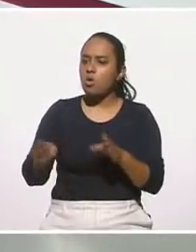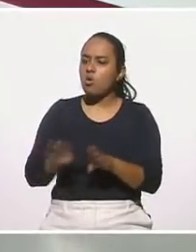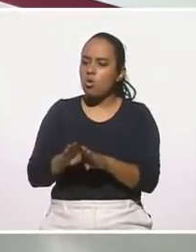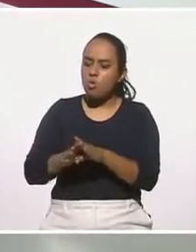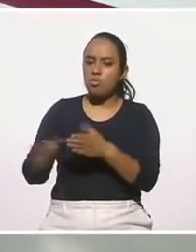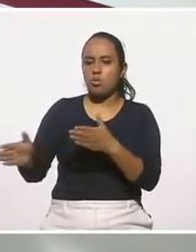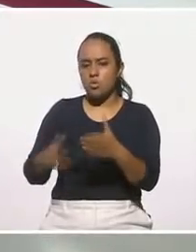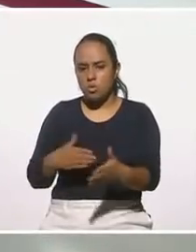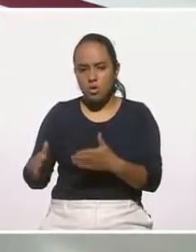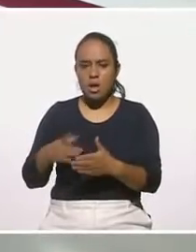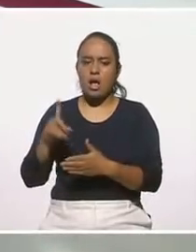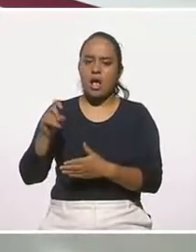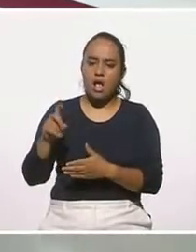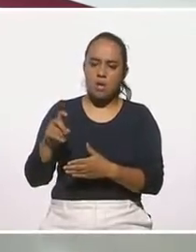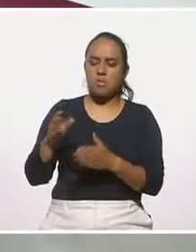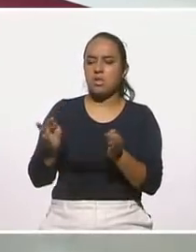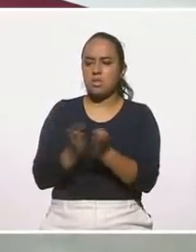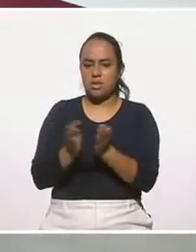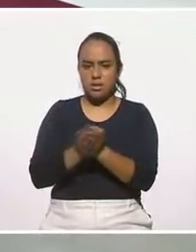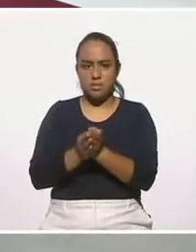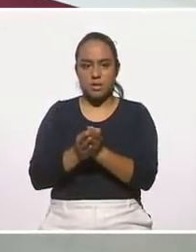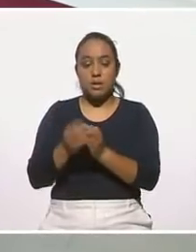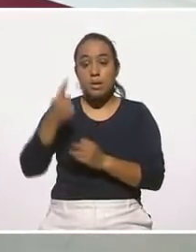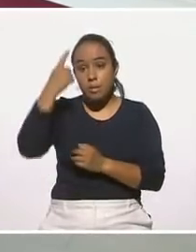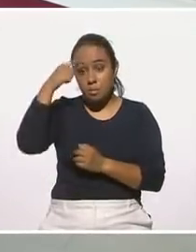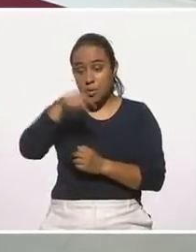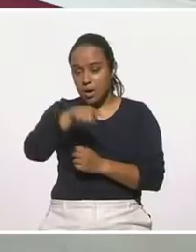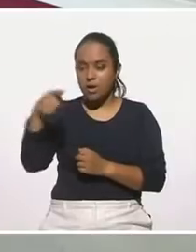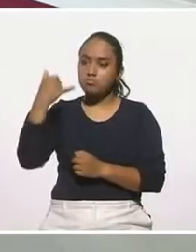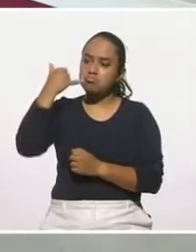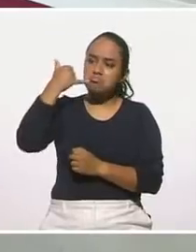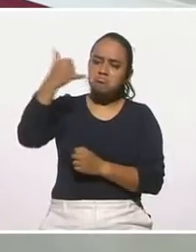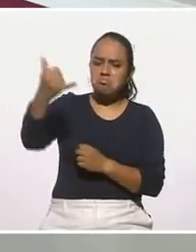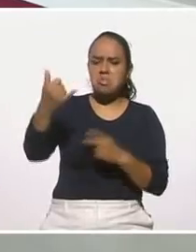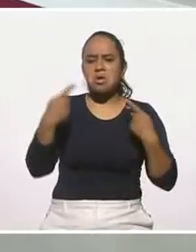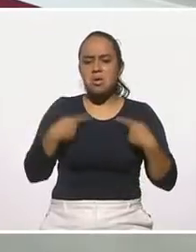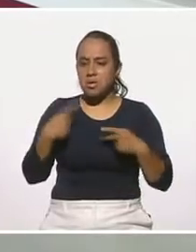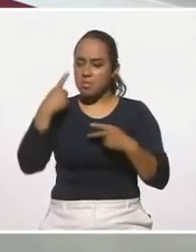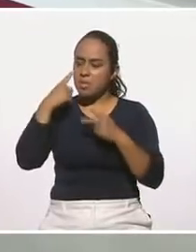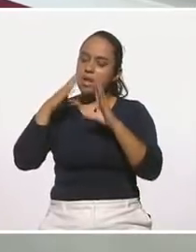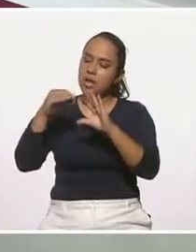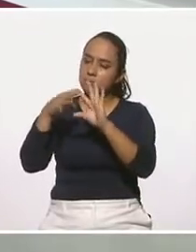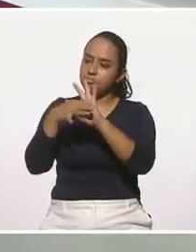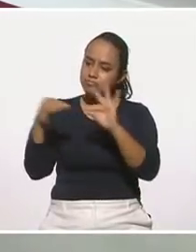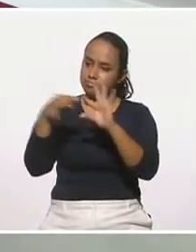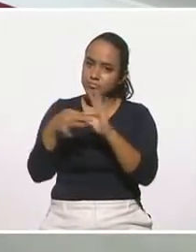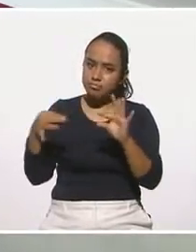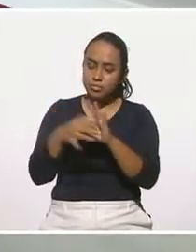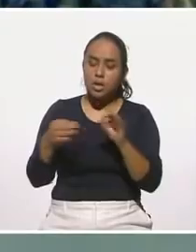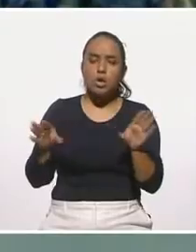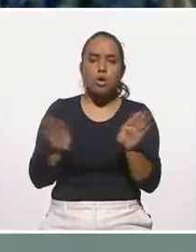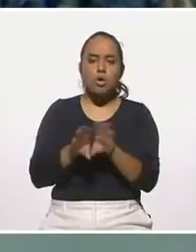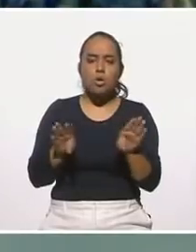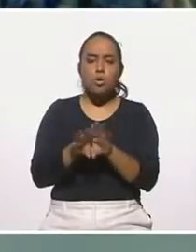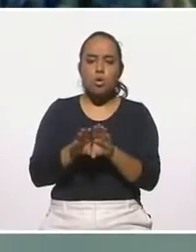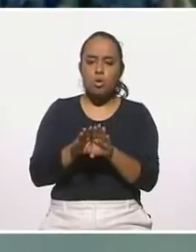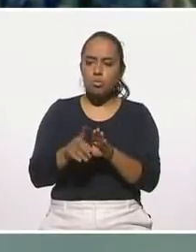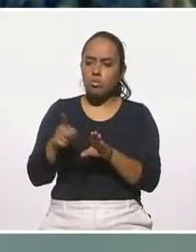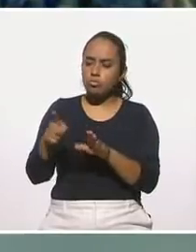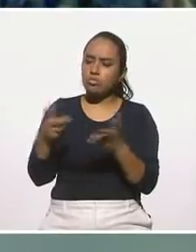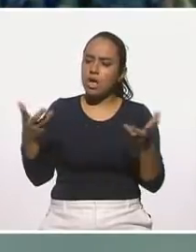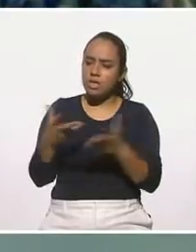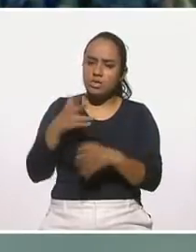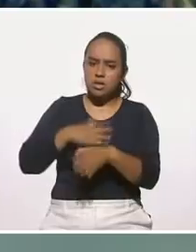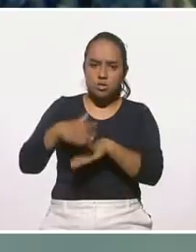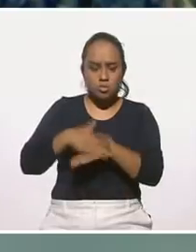guisados, el agua, los tamanditos, para que se comuniquen con ustedes y les enseñen al público cómo poder tener este consumo